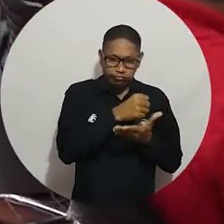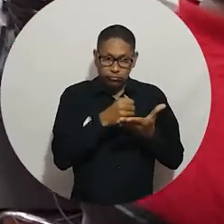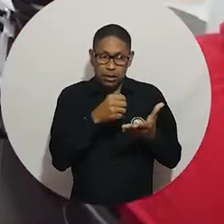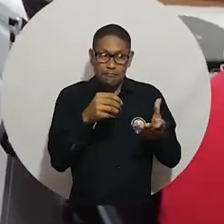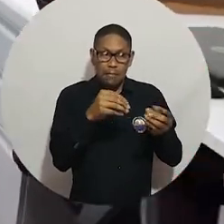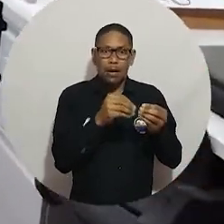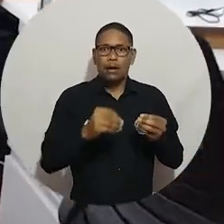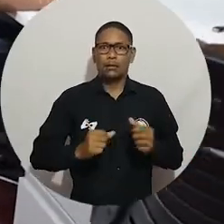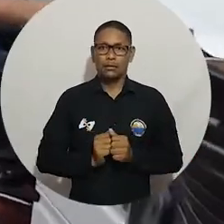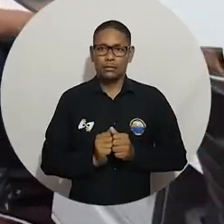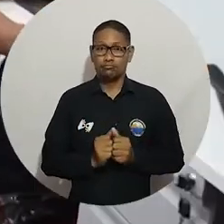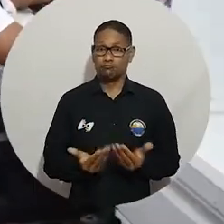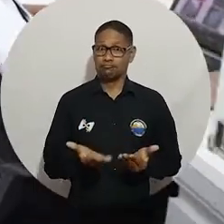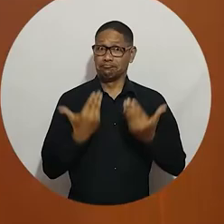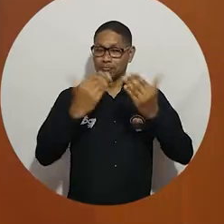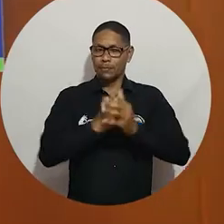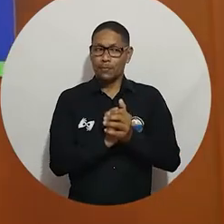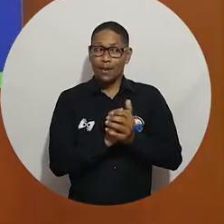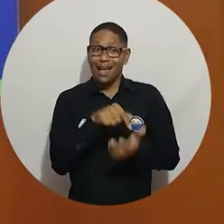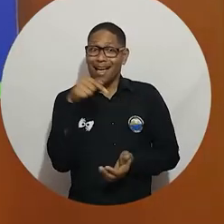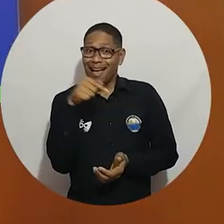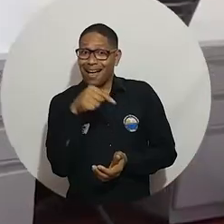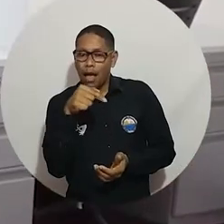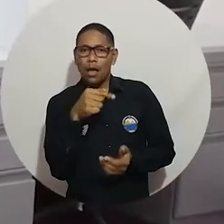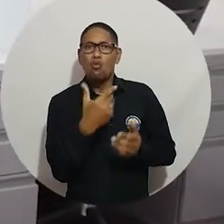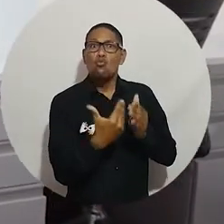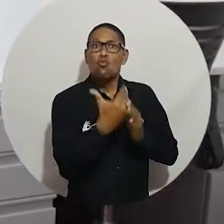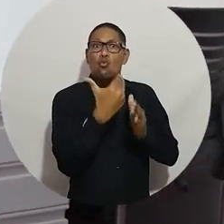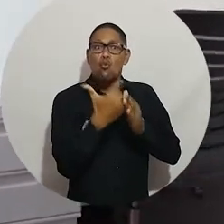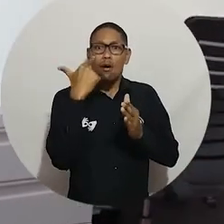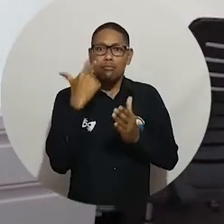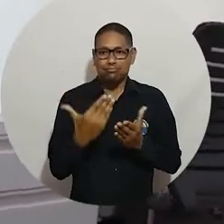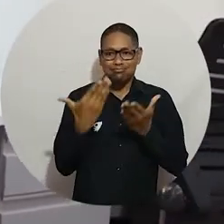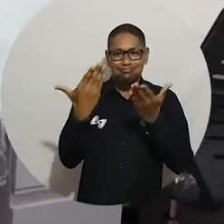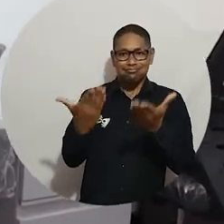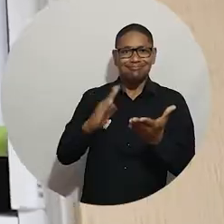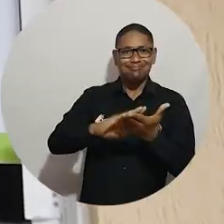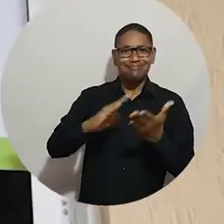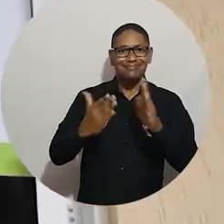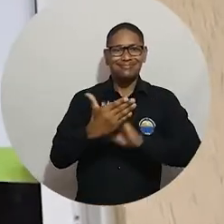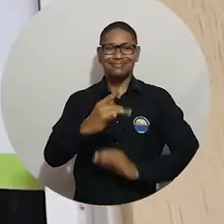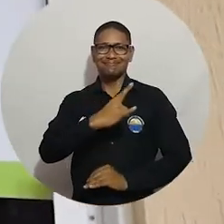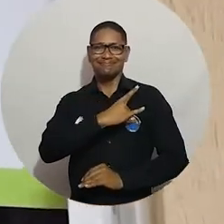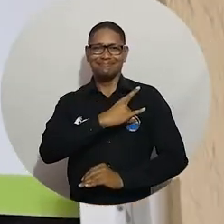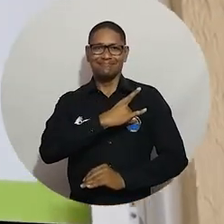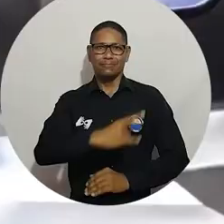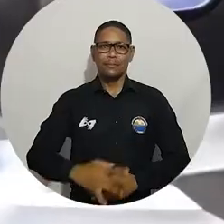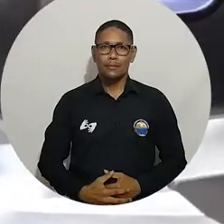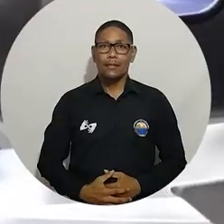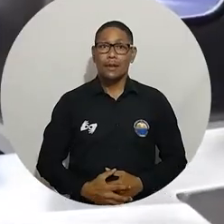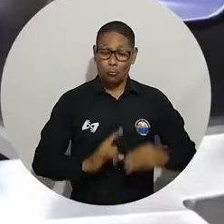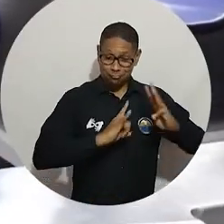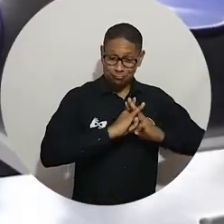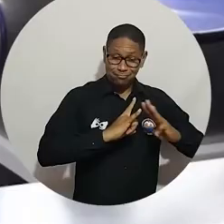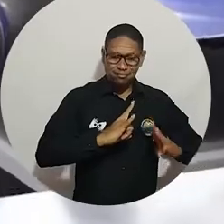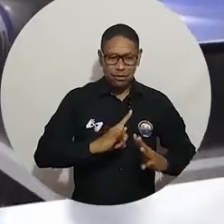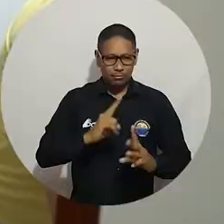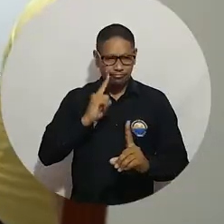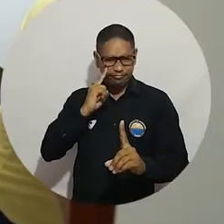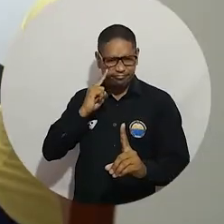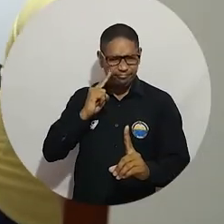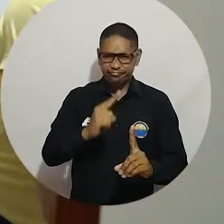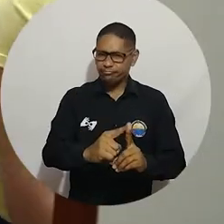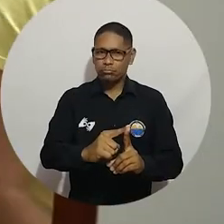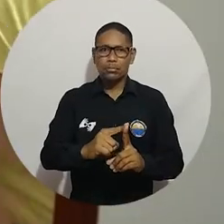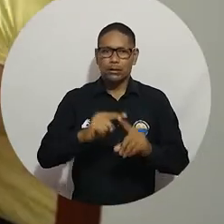espacios para el Grupo de Análisis en Ciencias Económicas, el Grupo de Investigación en Salud Familiar, el Grupo de Investigación en Medicina Tropical